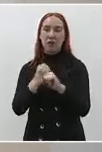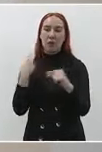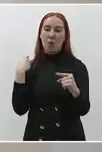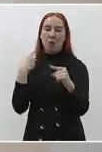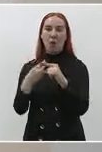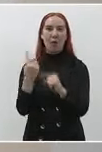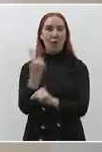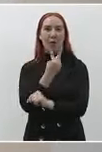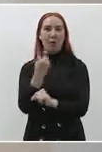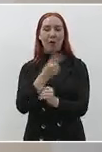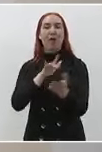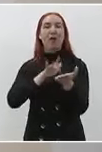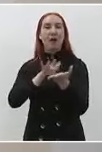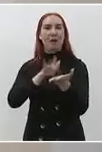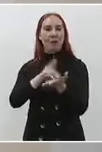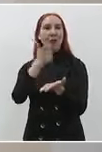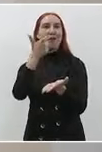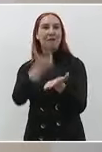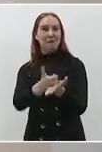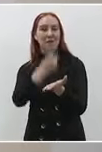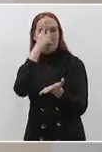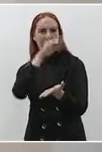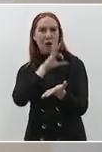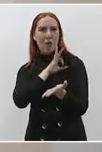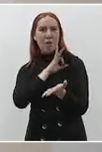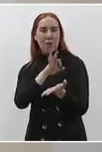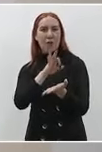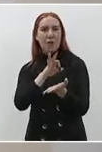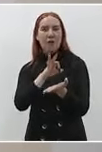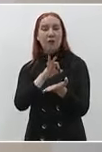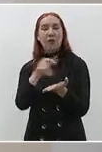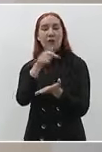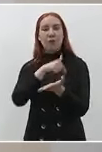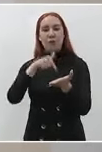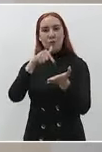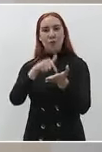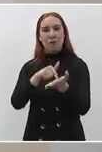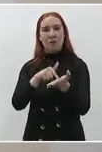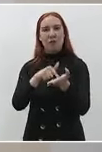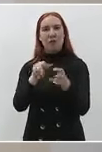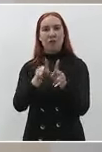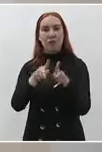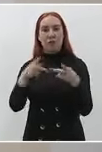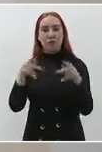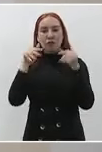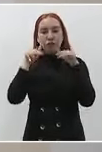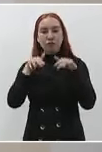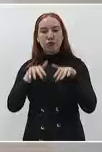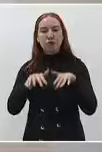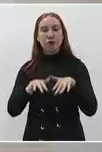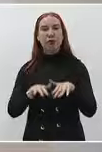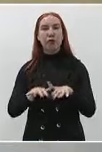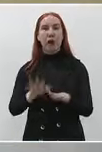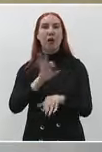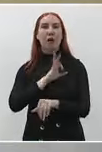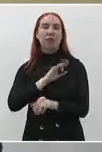la imprenta para despertar la conciencia del pueblo